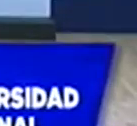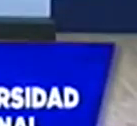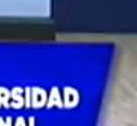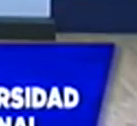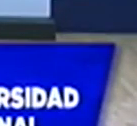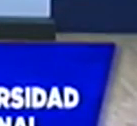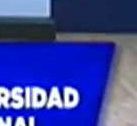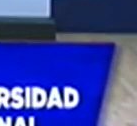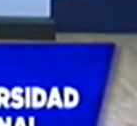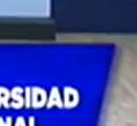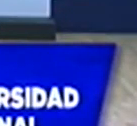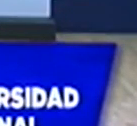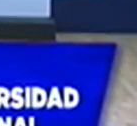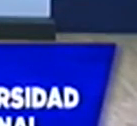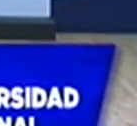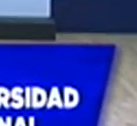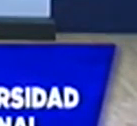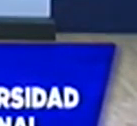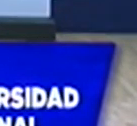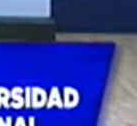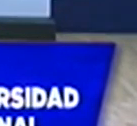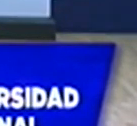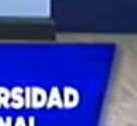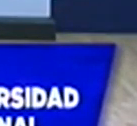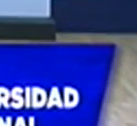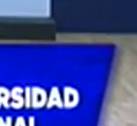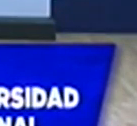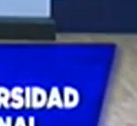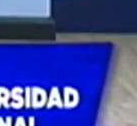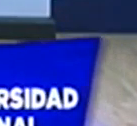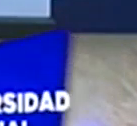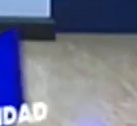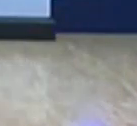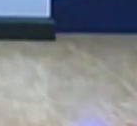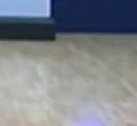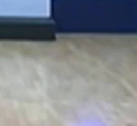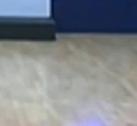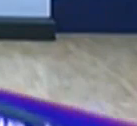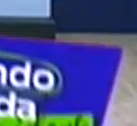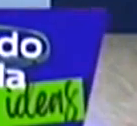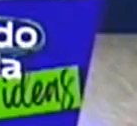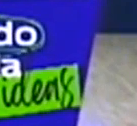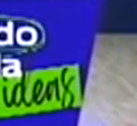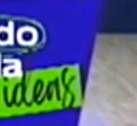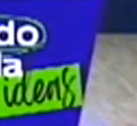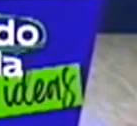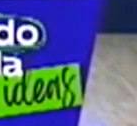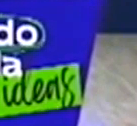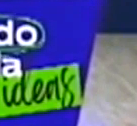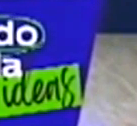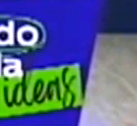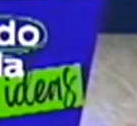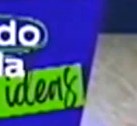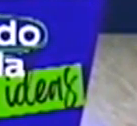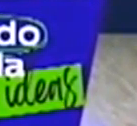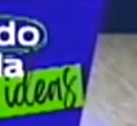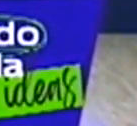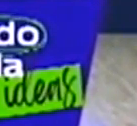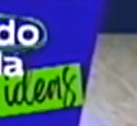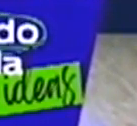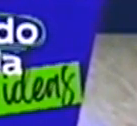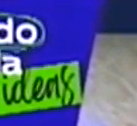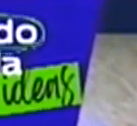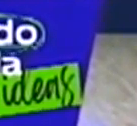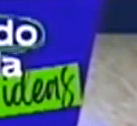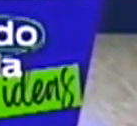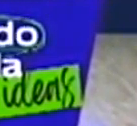La Escuela de Comunicación Mónica Herrera no es una universidad convencional. Aquí aprendes haciendo